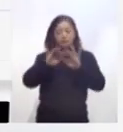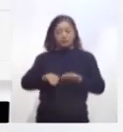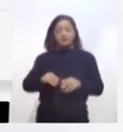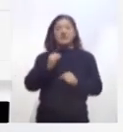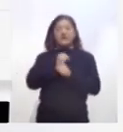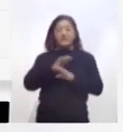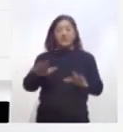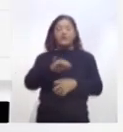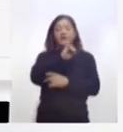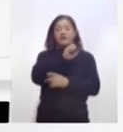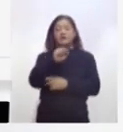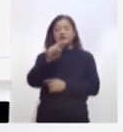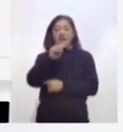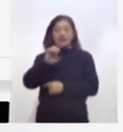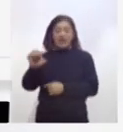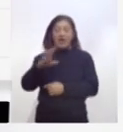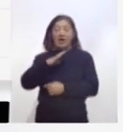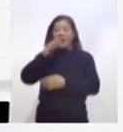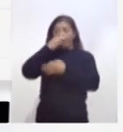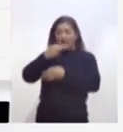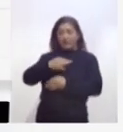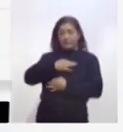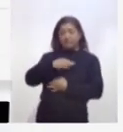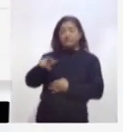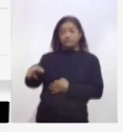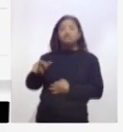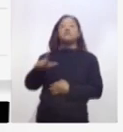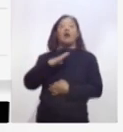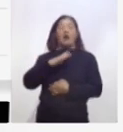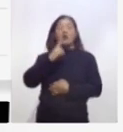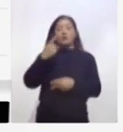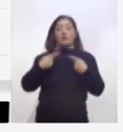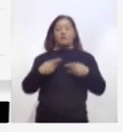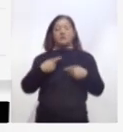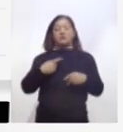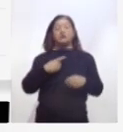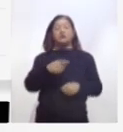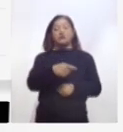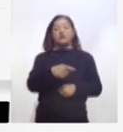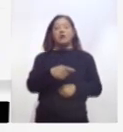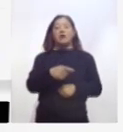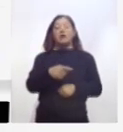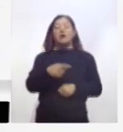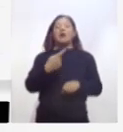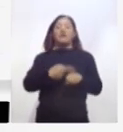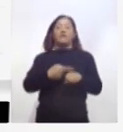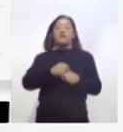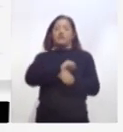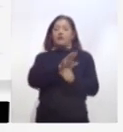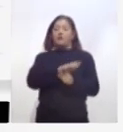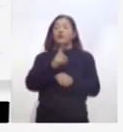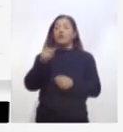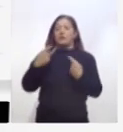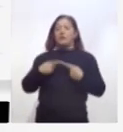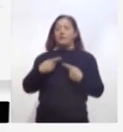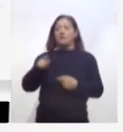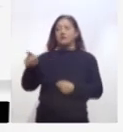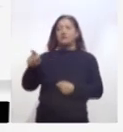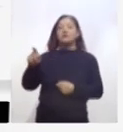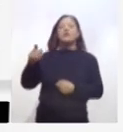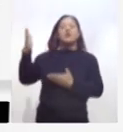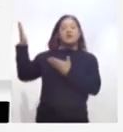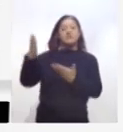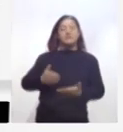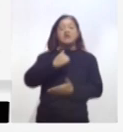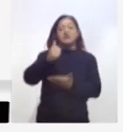que el ISTMX Tlaxcala nos comunica de un caso positivo más de COVID-19 en el estado, una persona proveniente de la Ciudad de